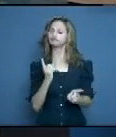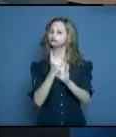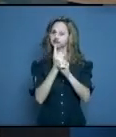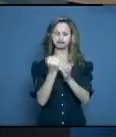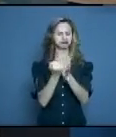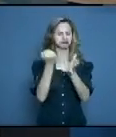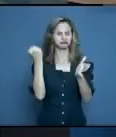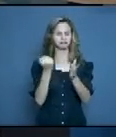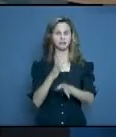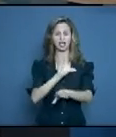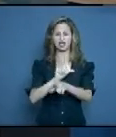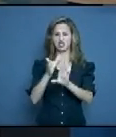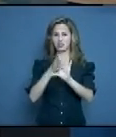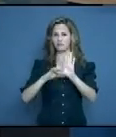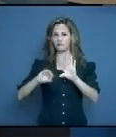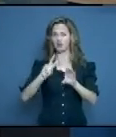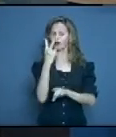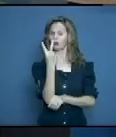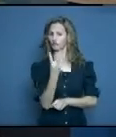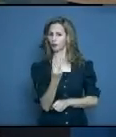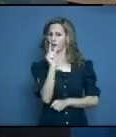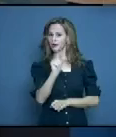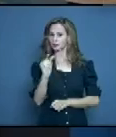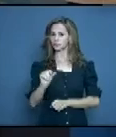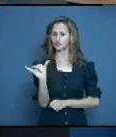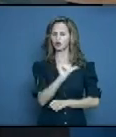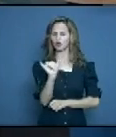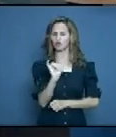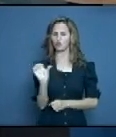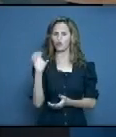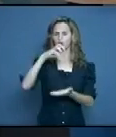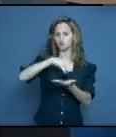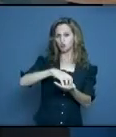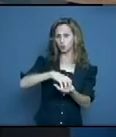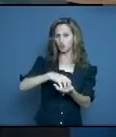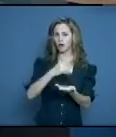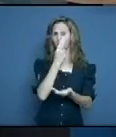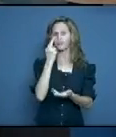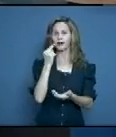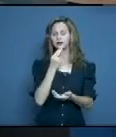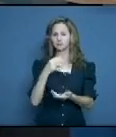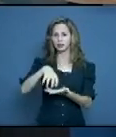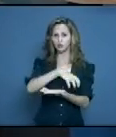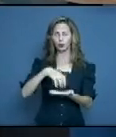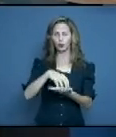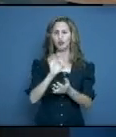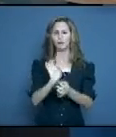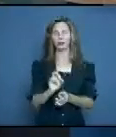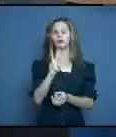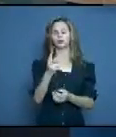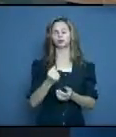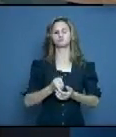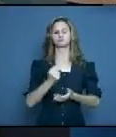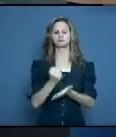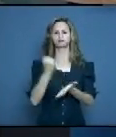municipio de Jibara, con 2 diagnosticados. Del área de salud, José Martí Pérez. Casos contactos de confirmados. Vamos a ver el mapa.